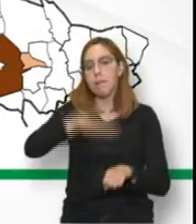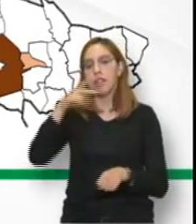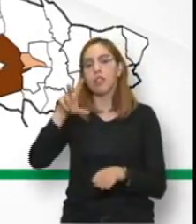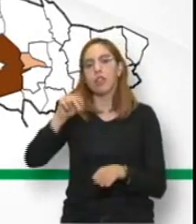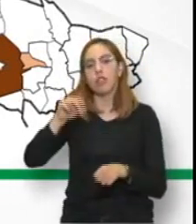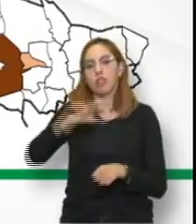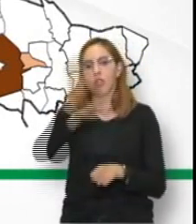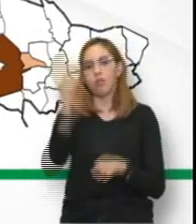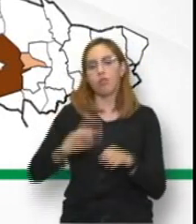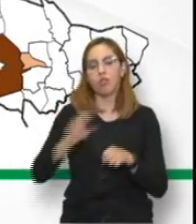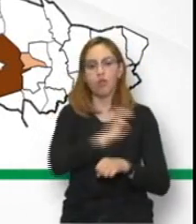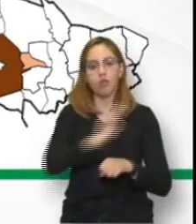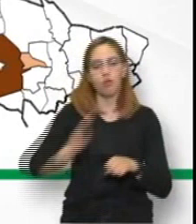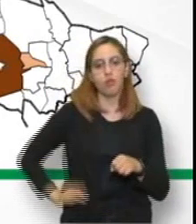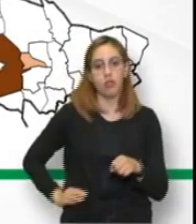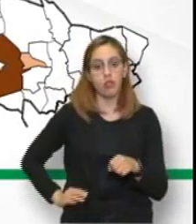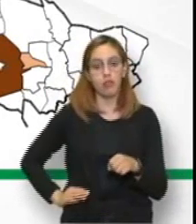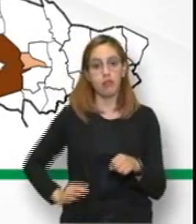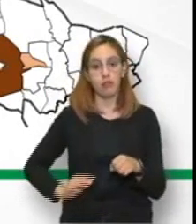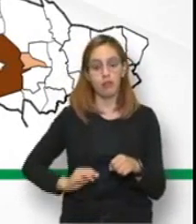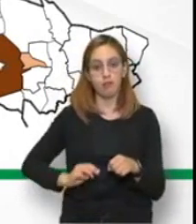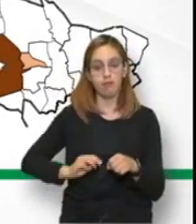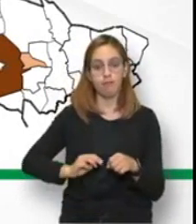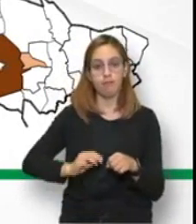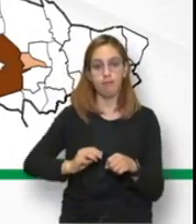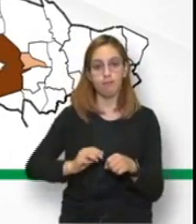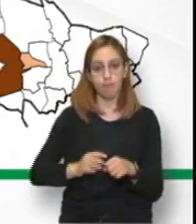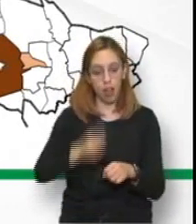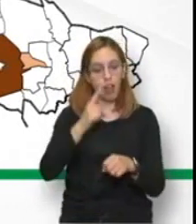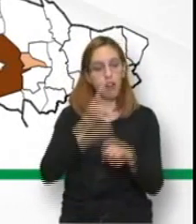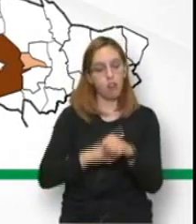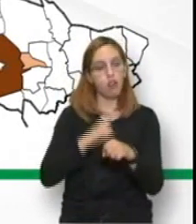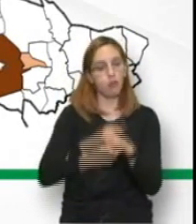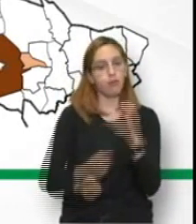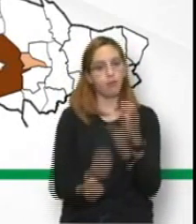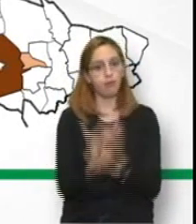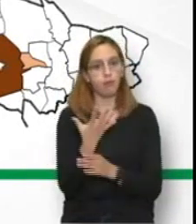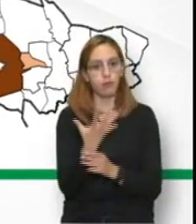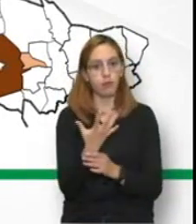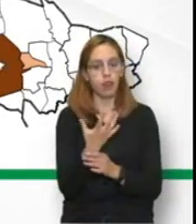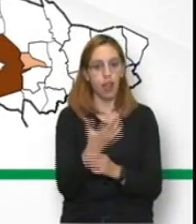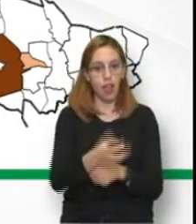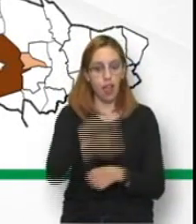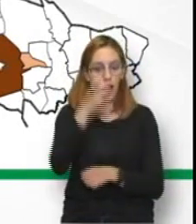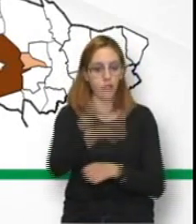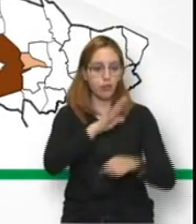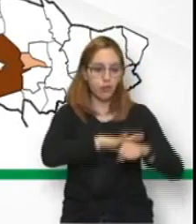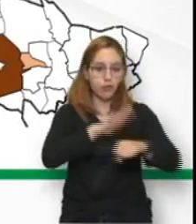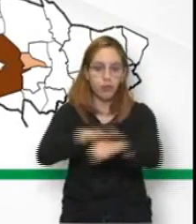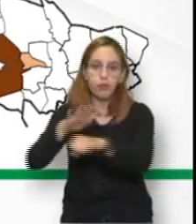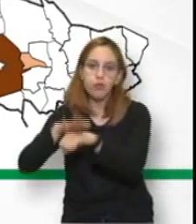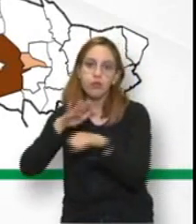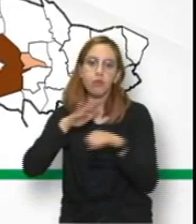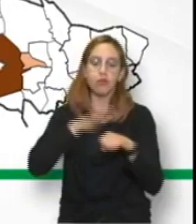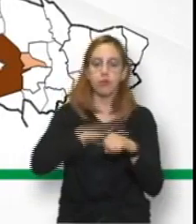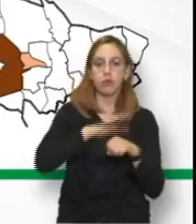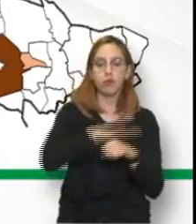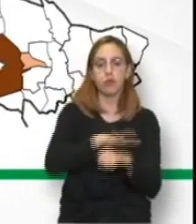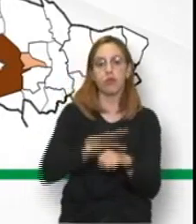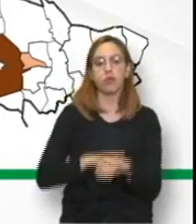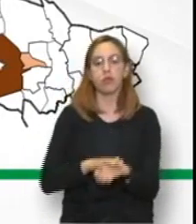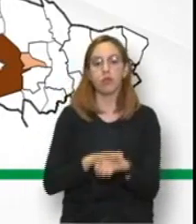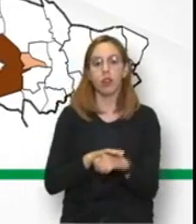los municipios de nuestro estado han tenido casos nuevos y esto es el llamado a todo el estado a que mantengamos